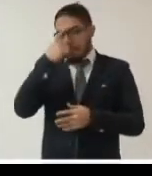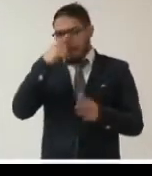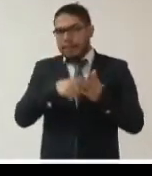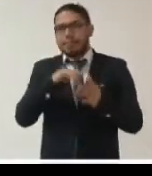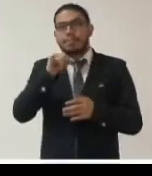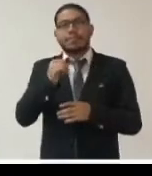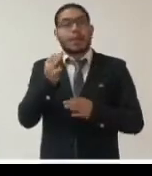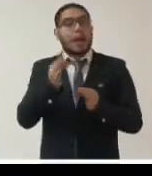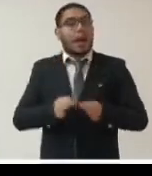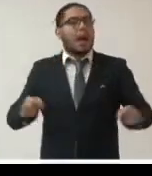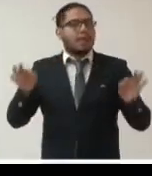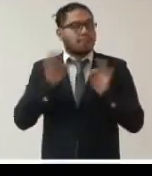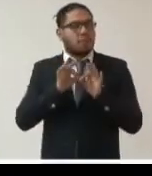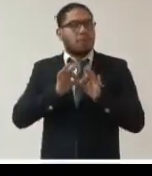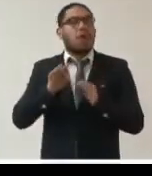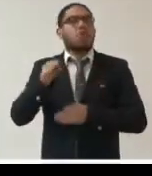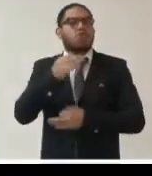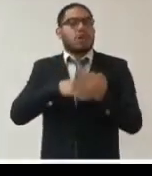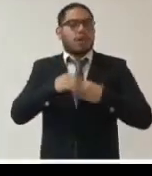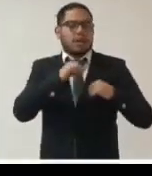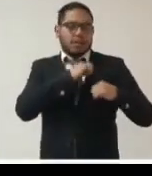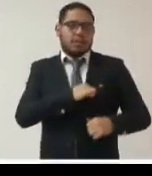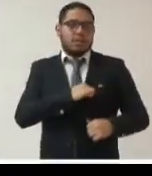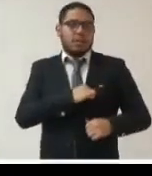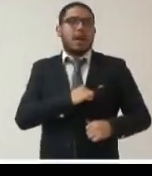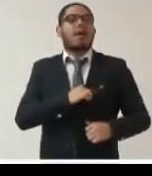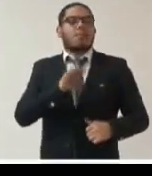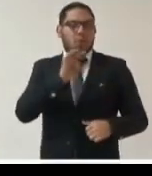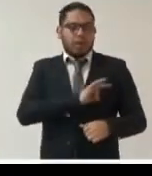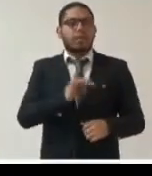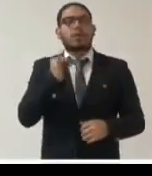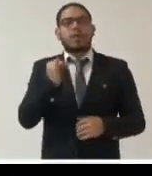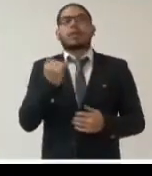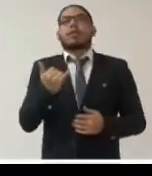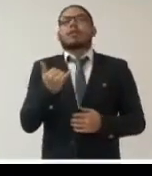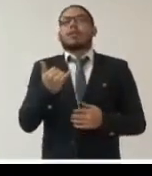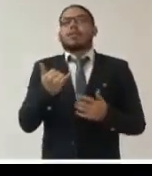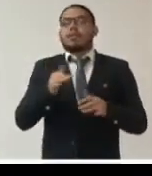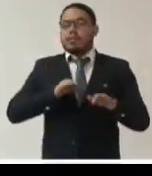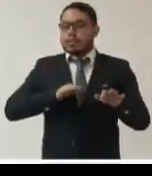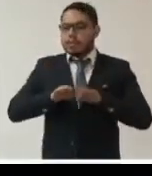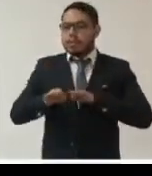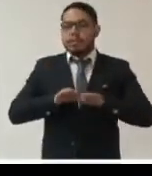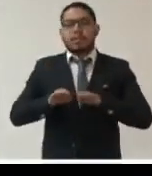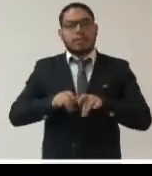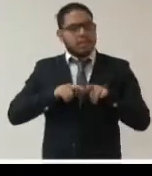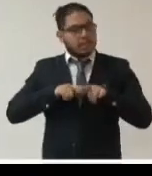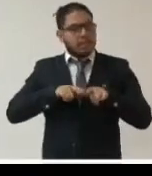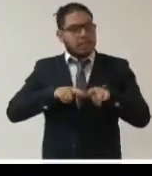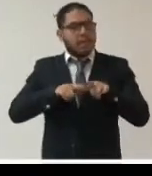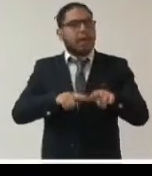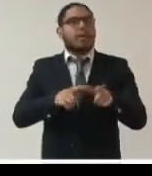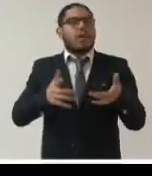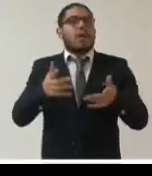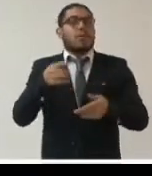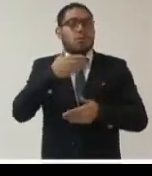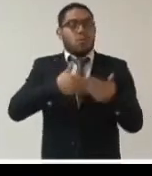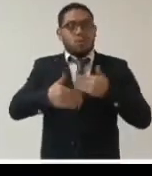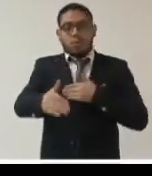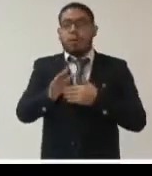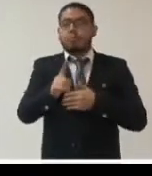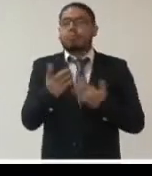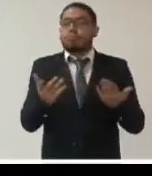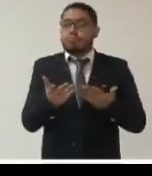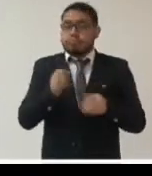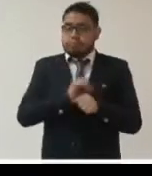en el que todas las autoridades podemos y debemos seguir trabajando y donde en unos momentos en que la pandemia está